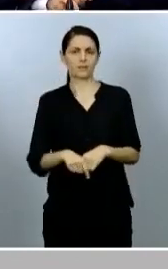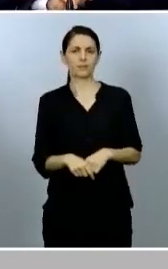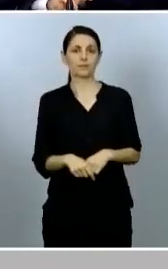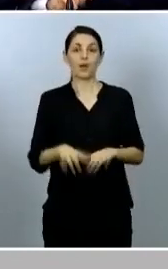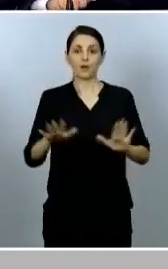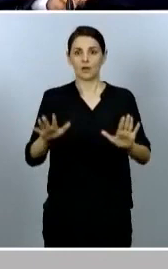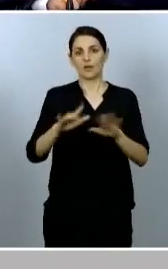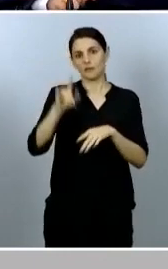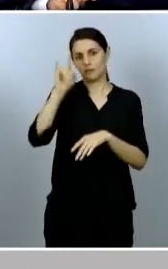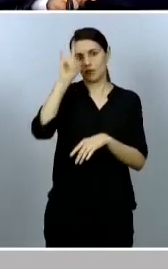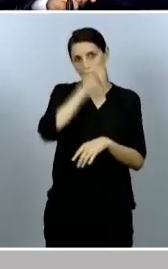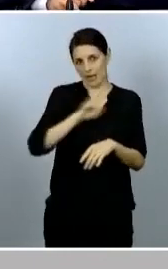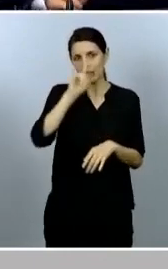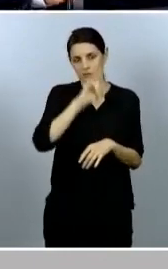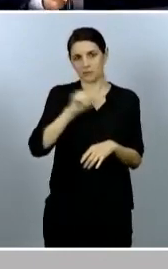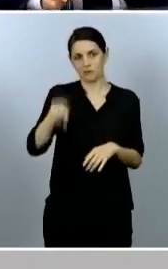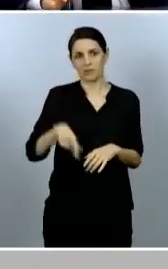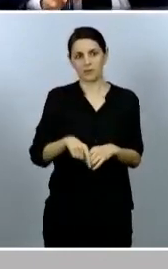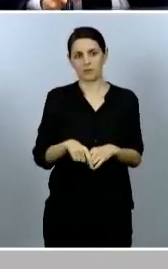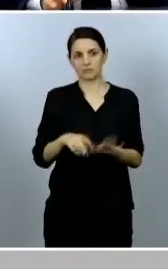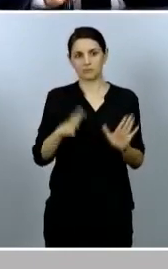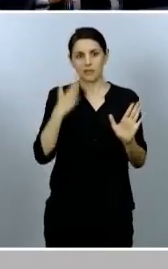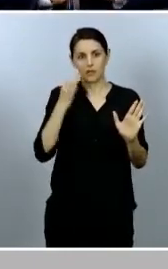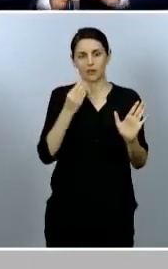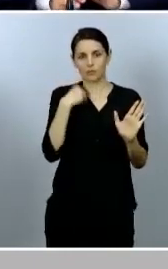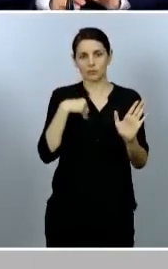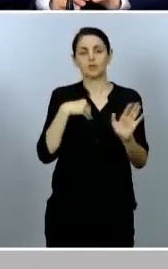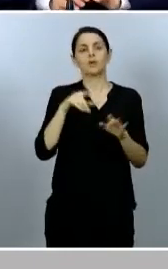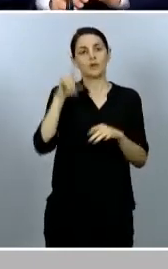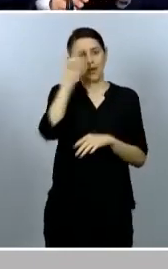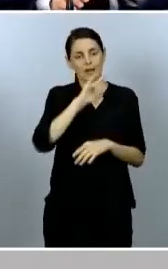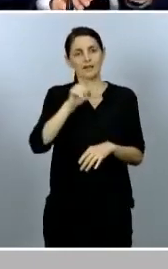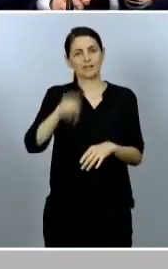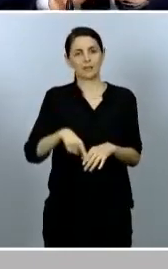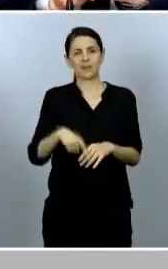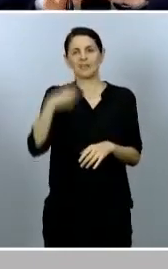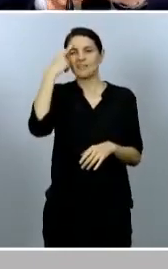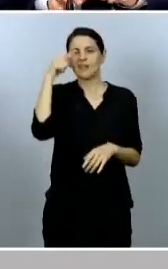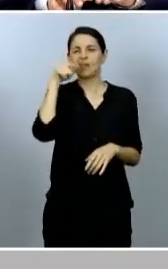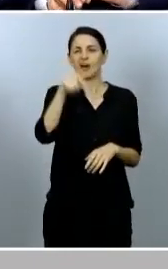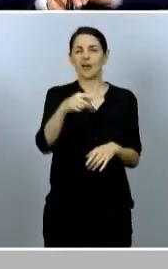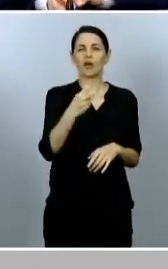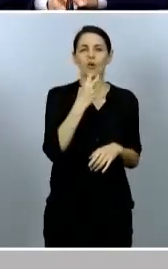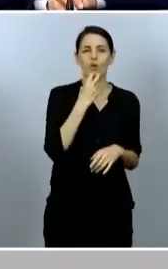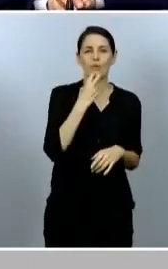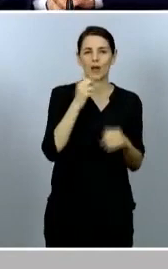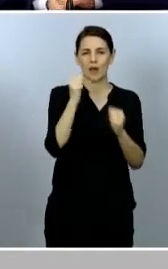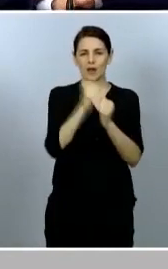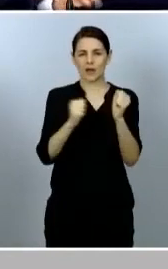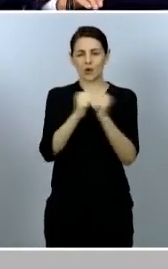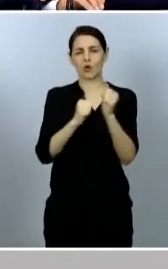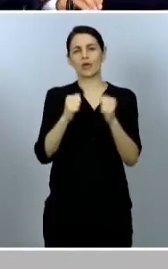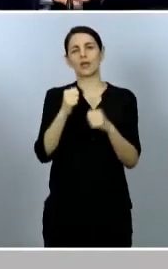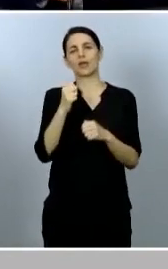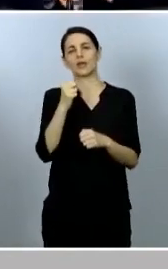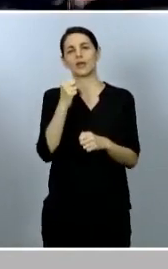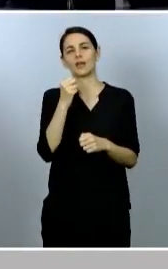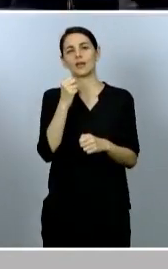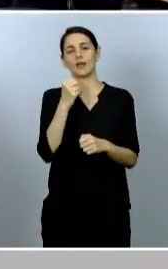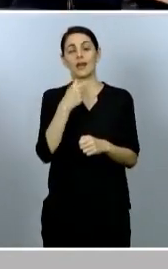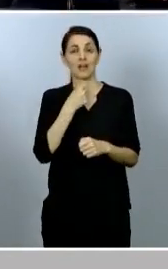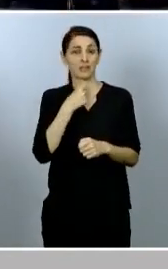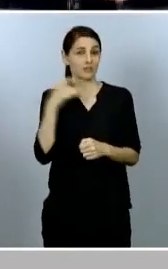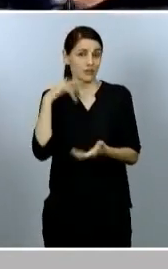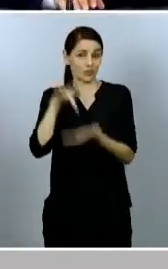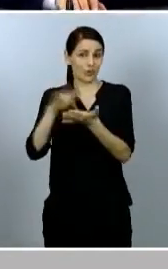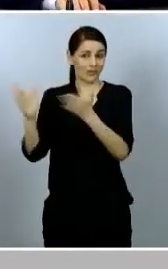si no he mencionado antes. Ya saben también que ahí las islas de La Gomera, Hierro y La Graciosa estaban ya en fase 3, el resto